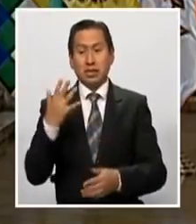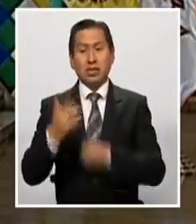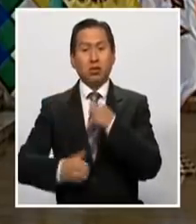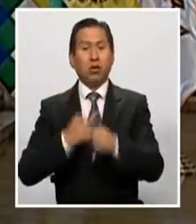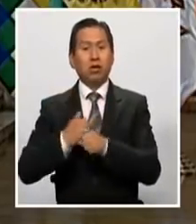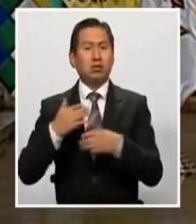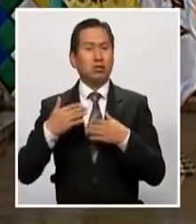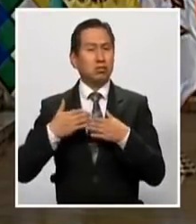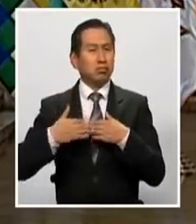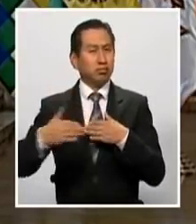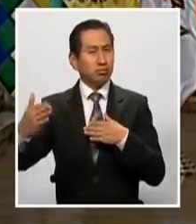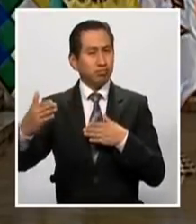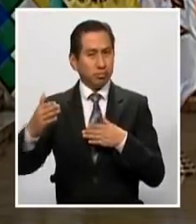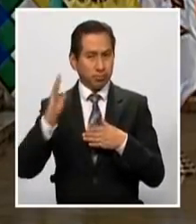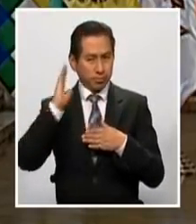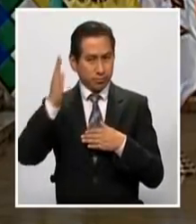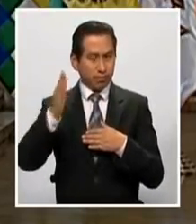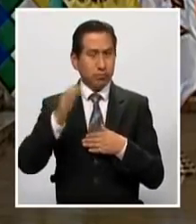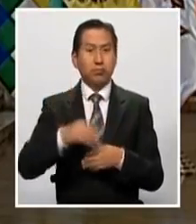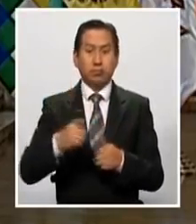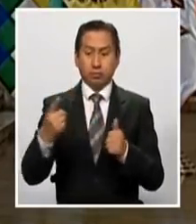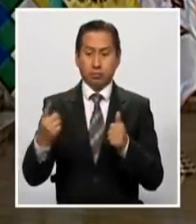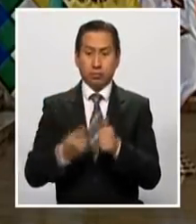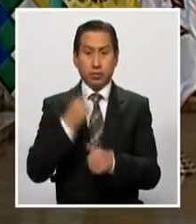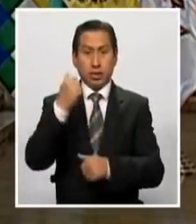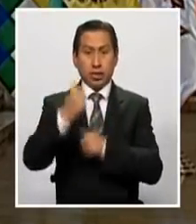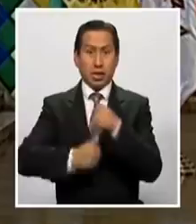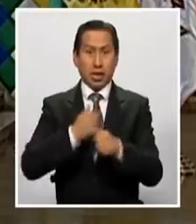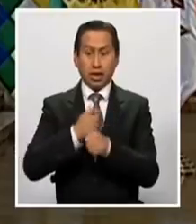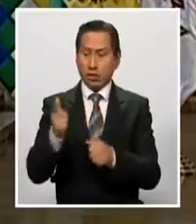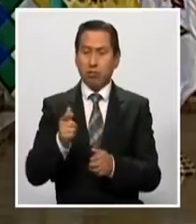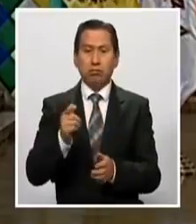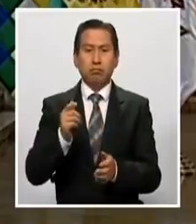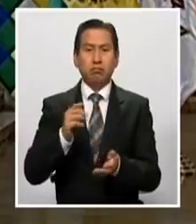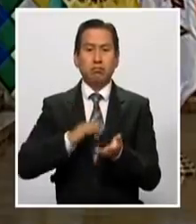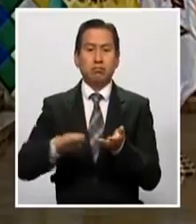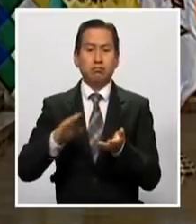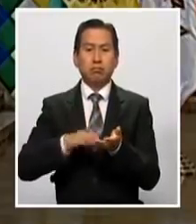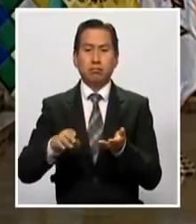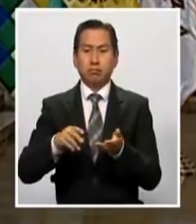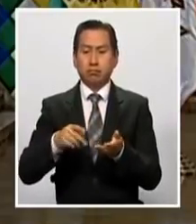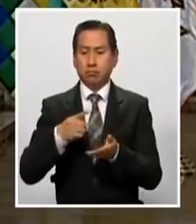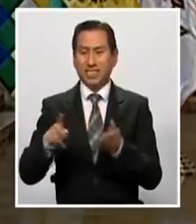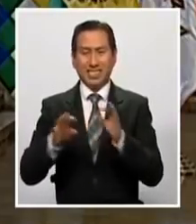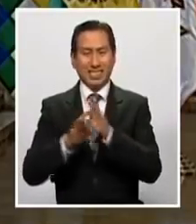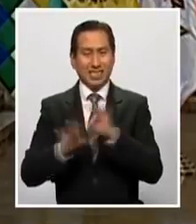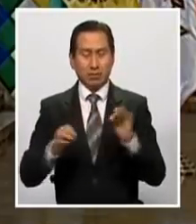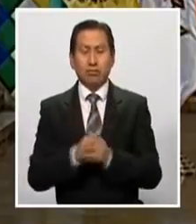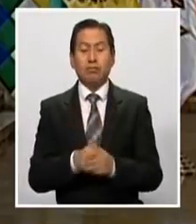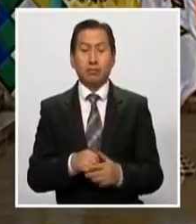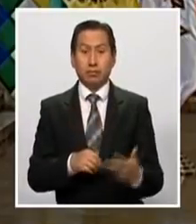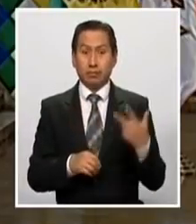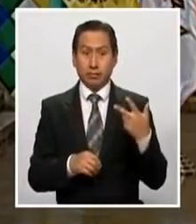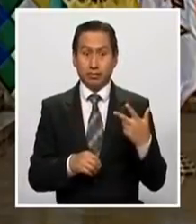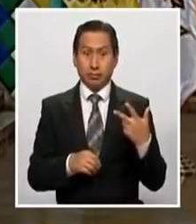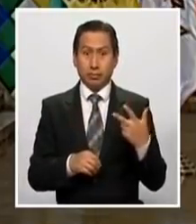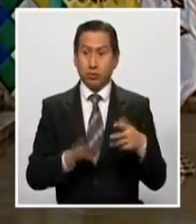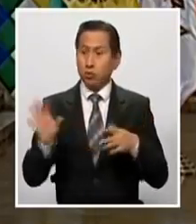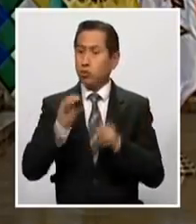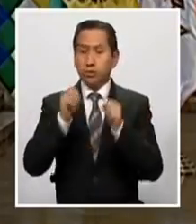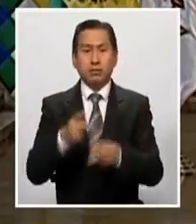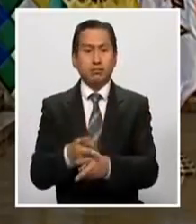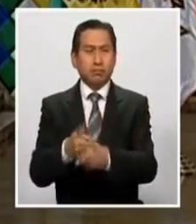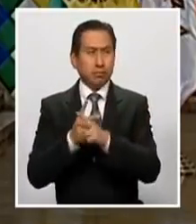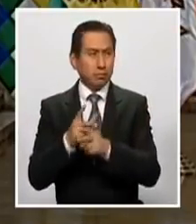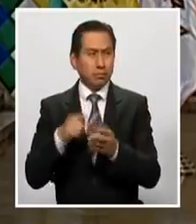plazo y se establece que el primer año es de gracia. Y número tres, pueden tener este crédito los